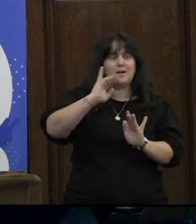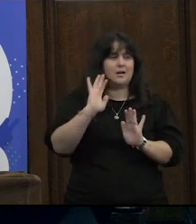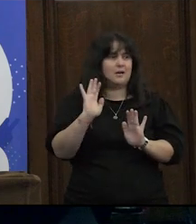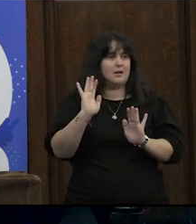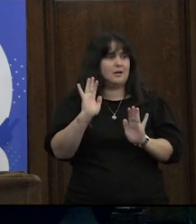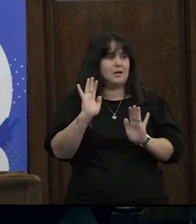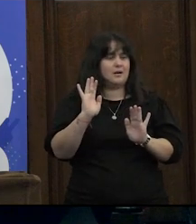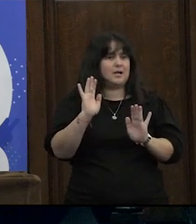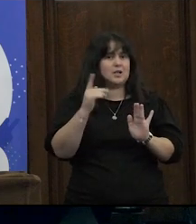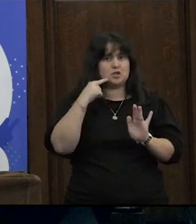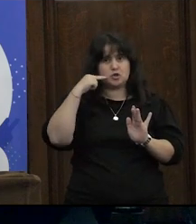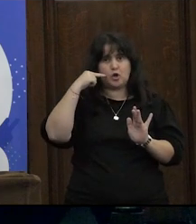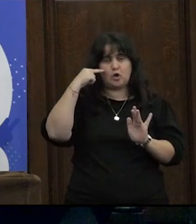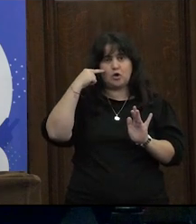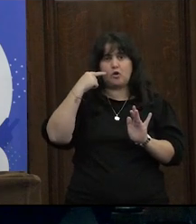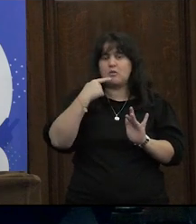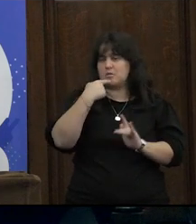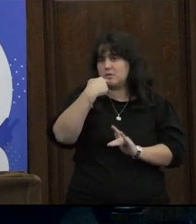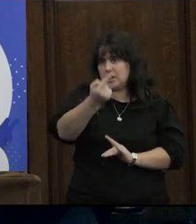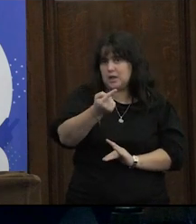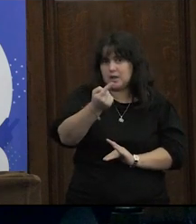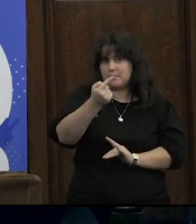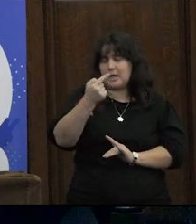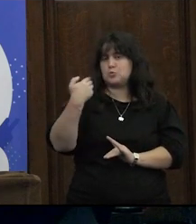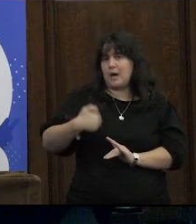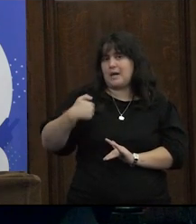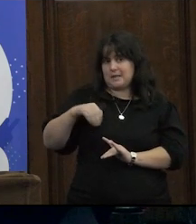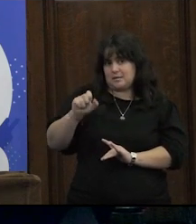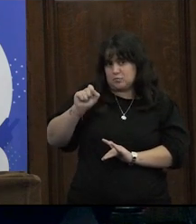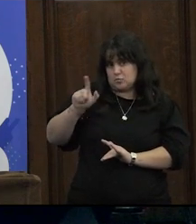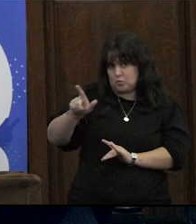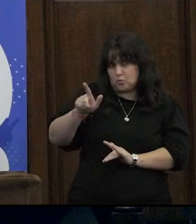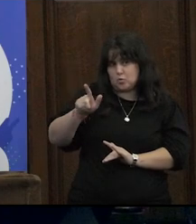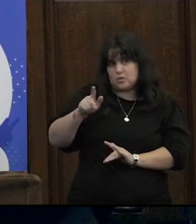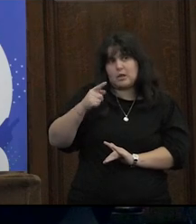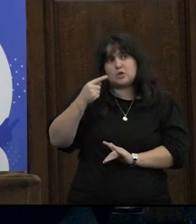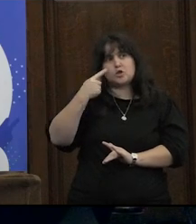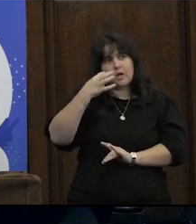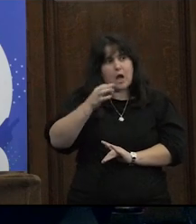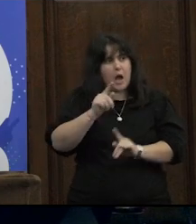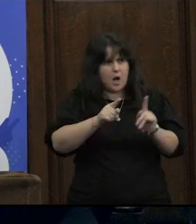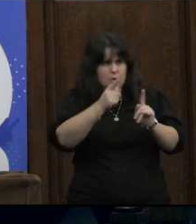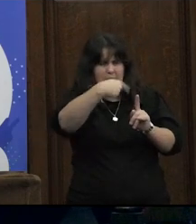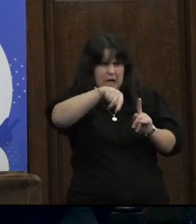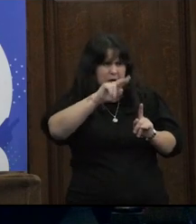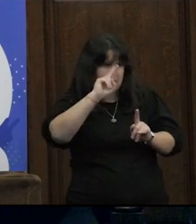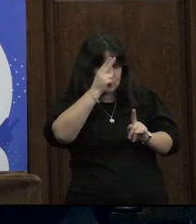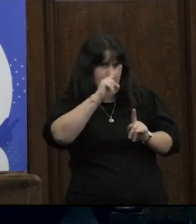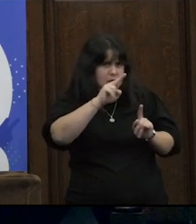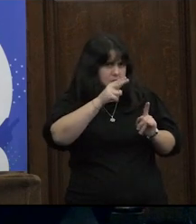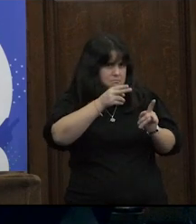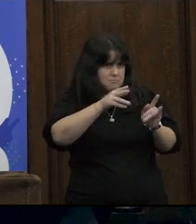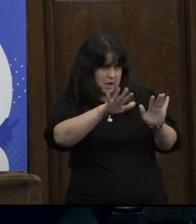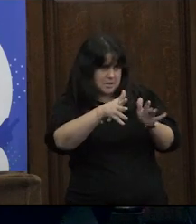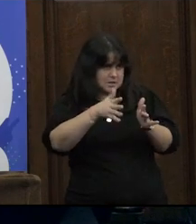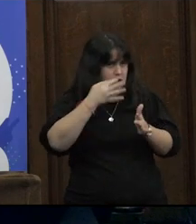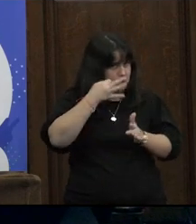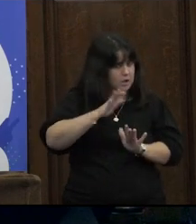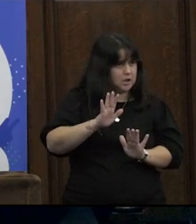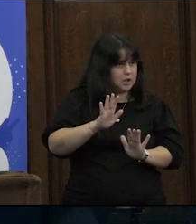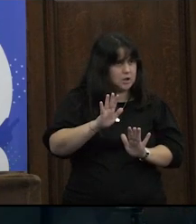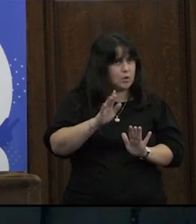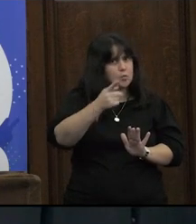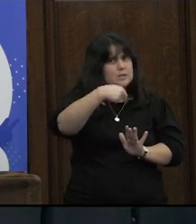en todo caso lo que yo planteé para el caso argentino encuentran que tiene resonancia con algunas cosas acá en Uruguay